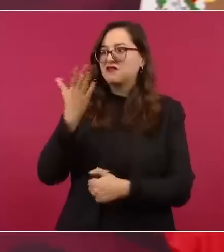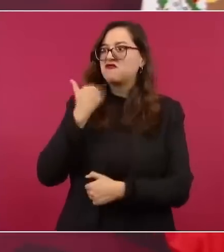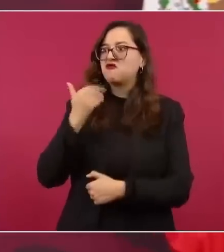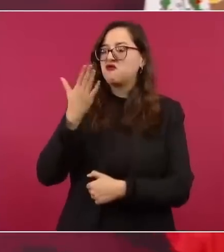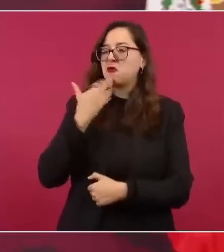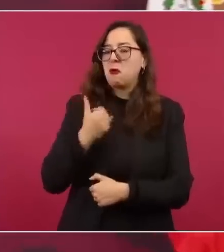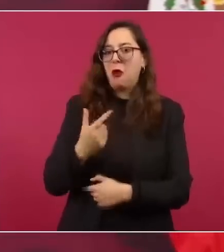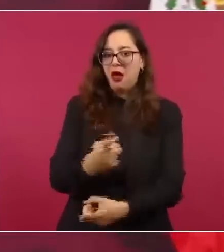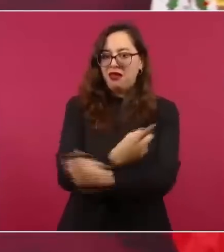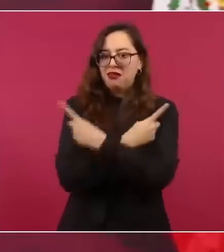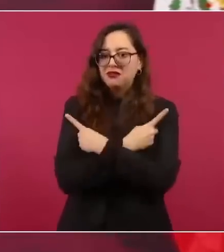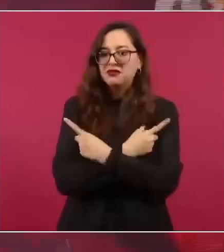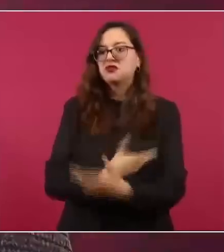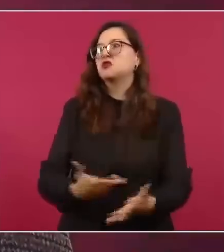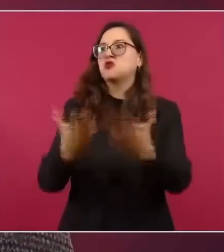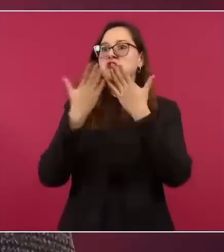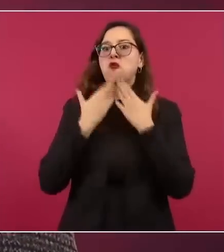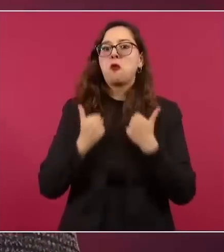jurídica y